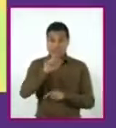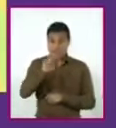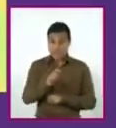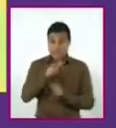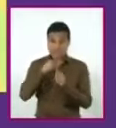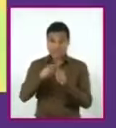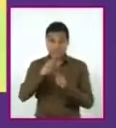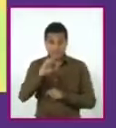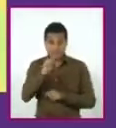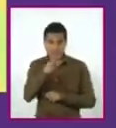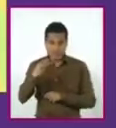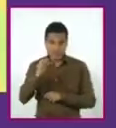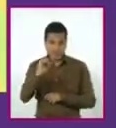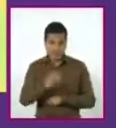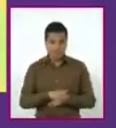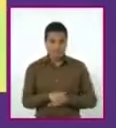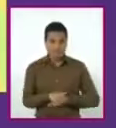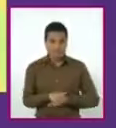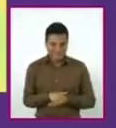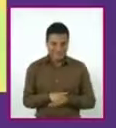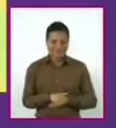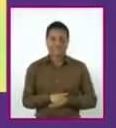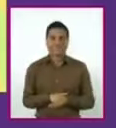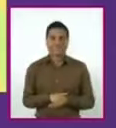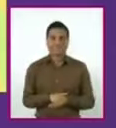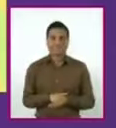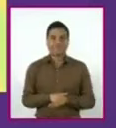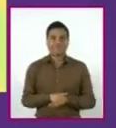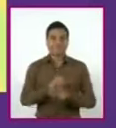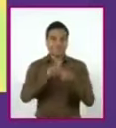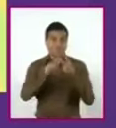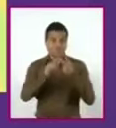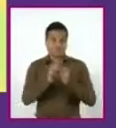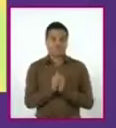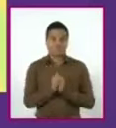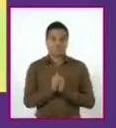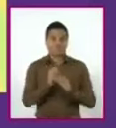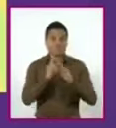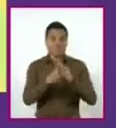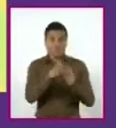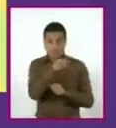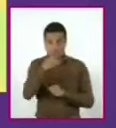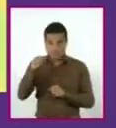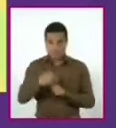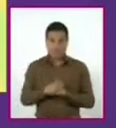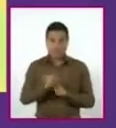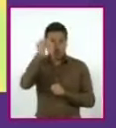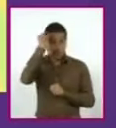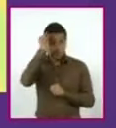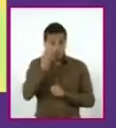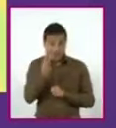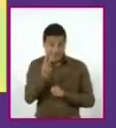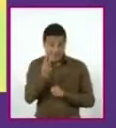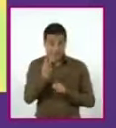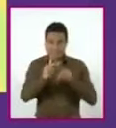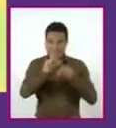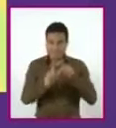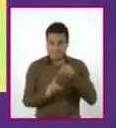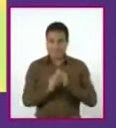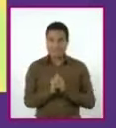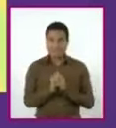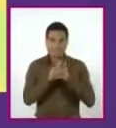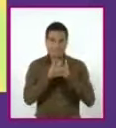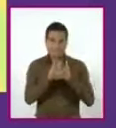c igual a 0. 2. Ecuaciones cuadráticas incompletas mixtas. Cuando el